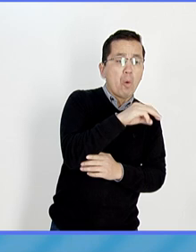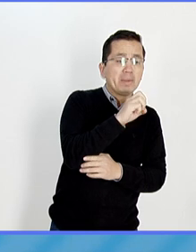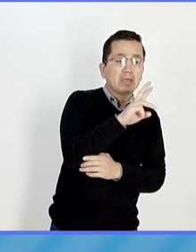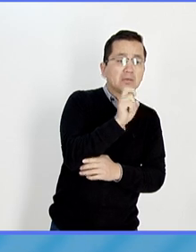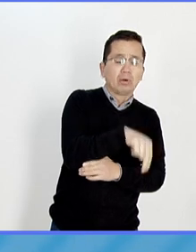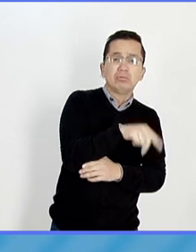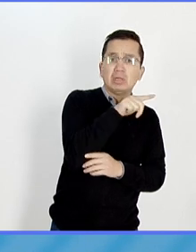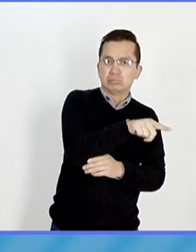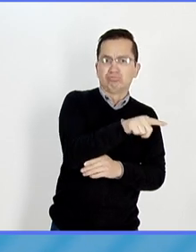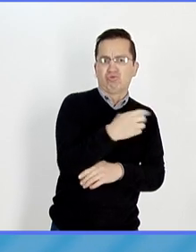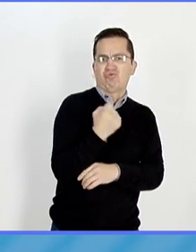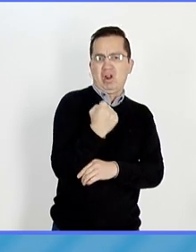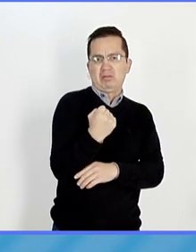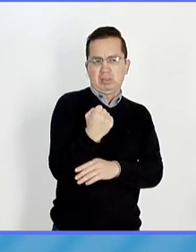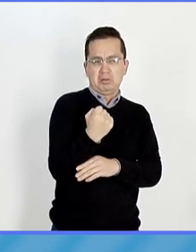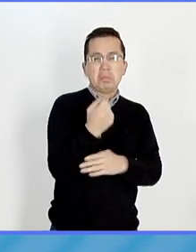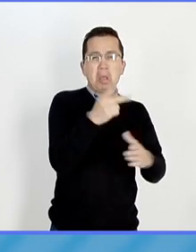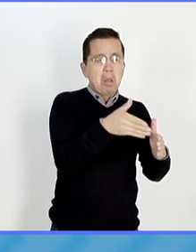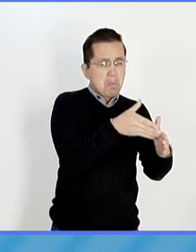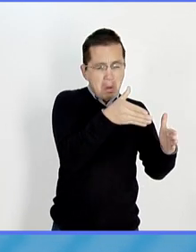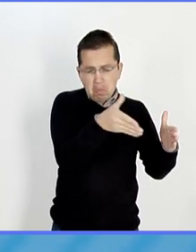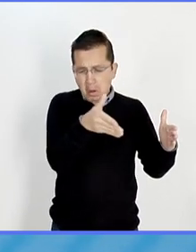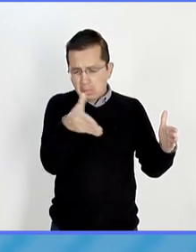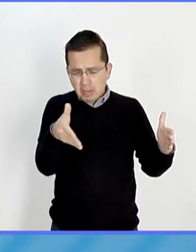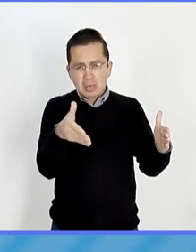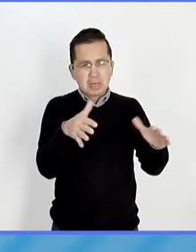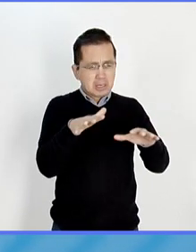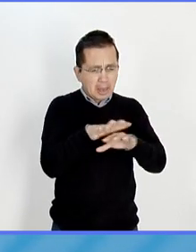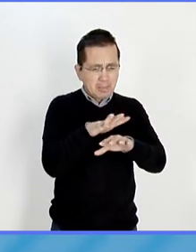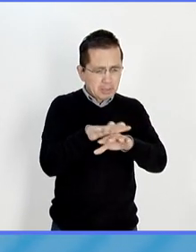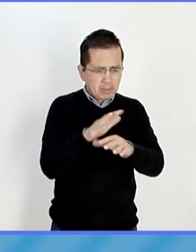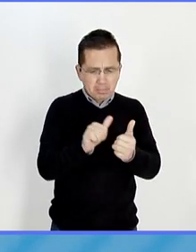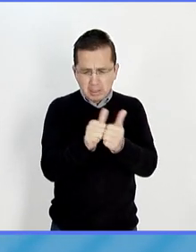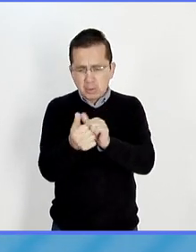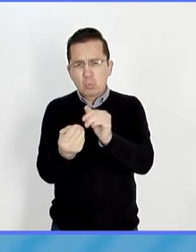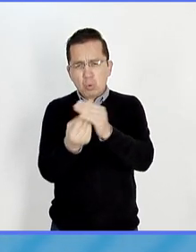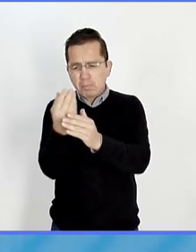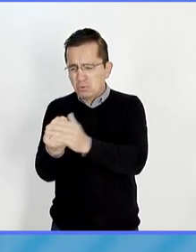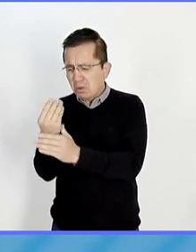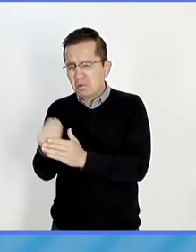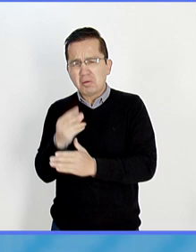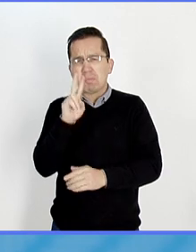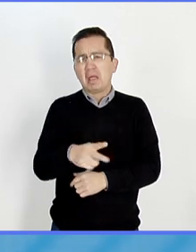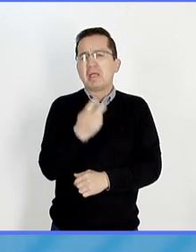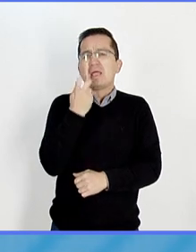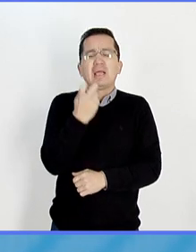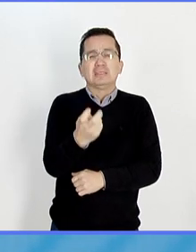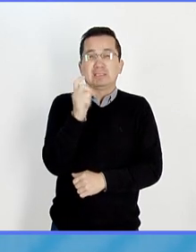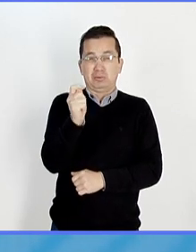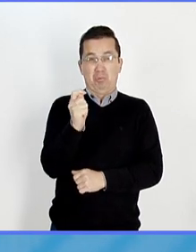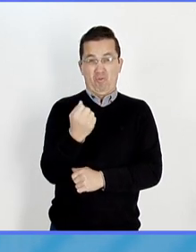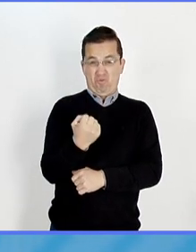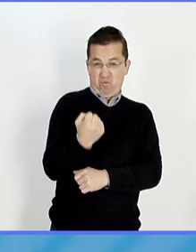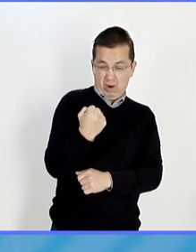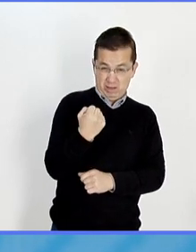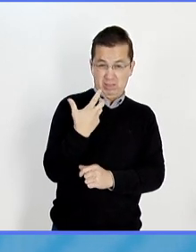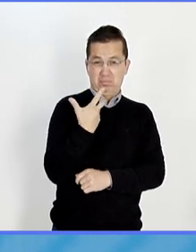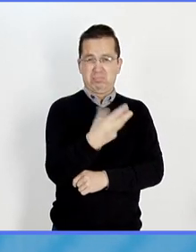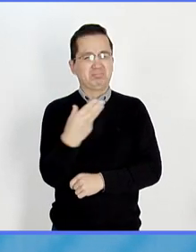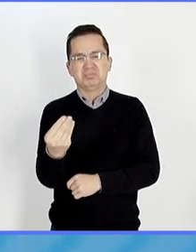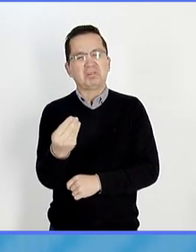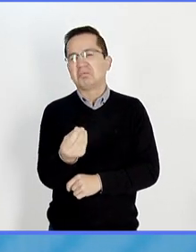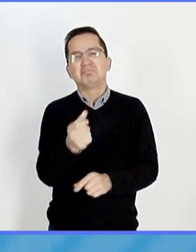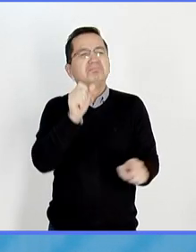digamos, nombres que tenemos de XBB1, XA, lo que sea, son pequeños cambios de